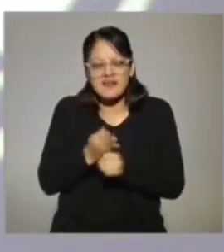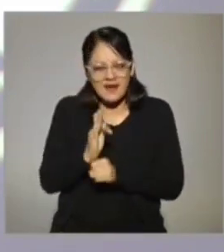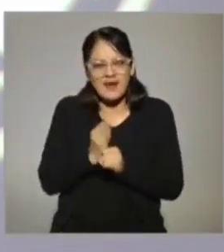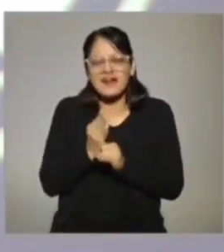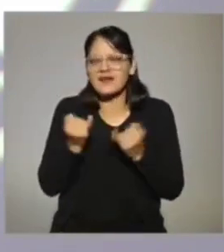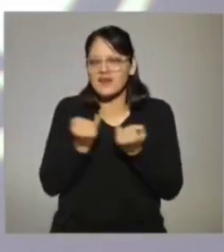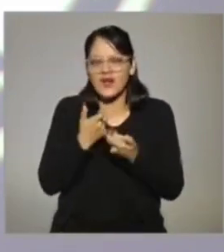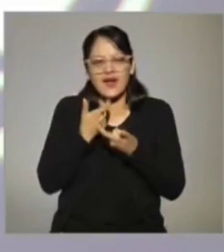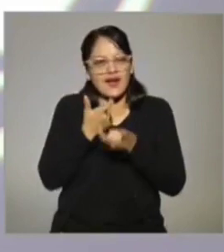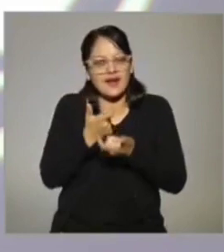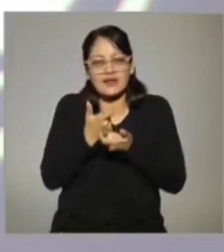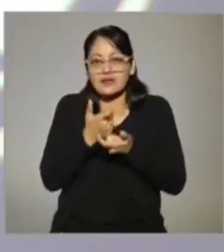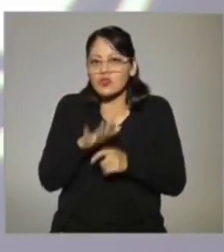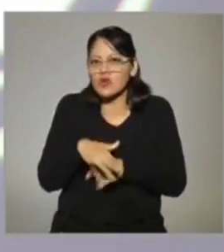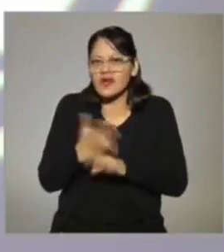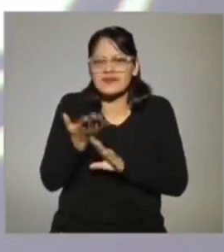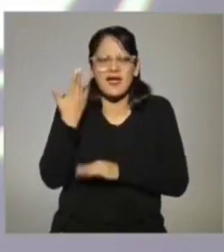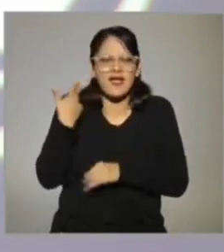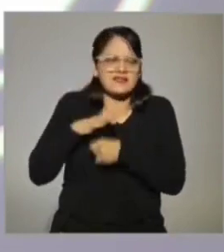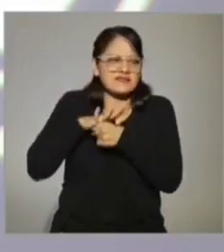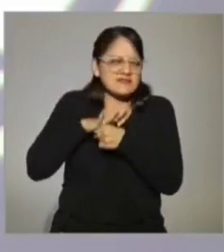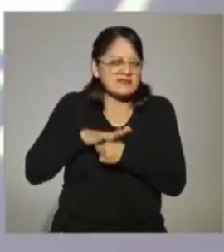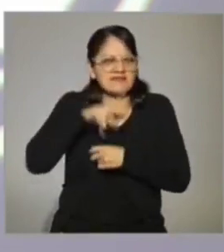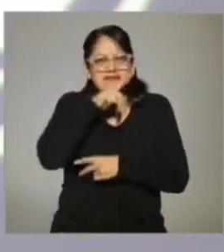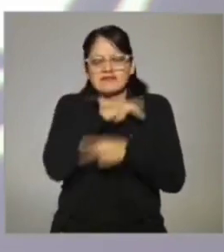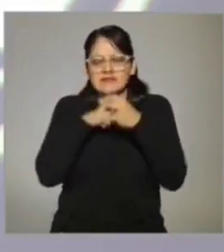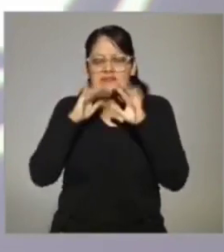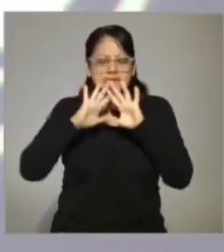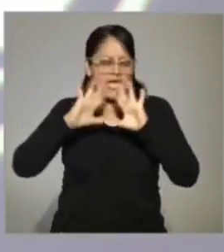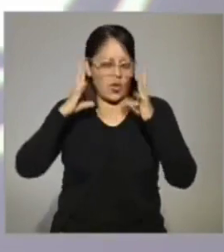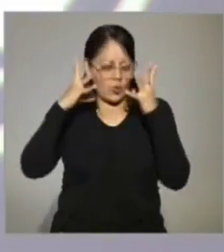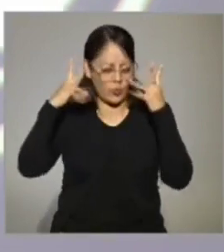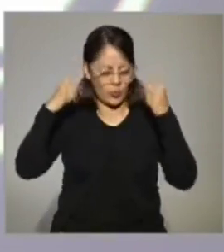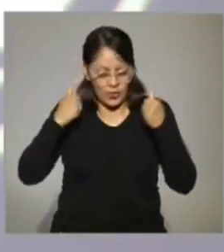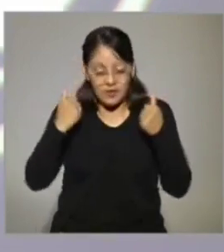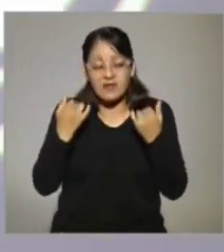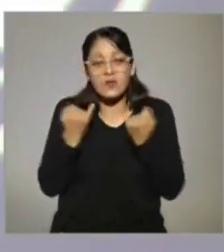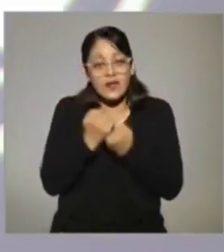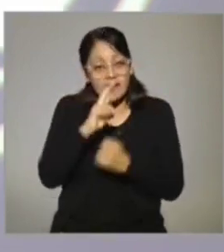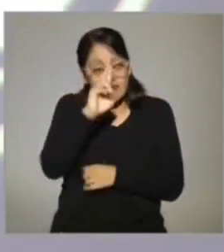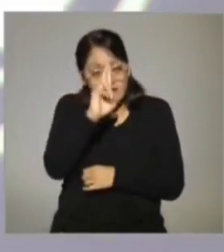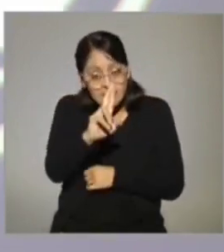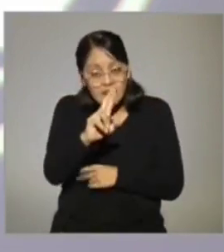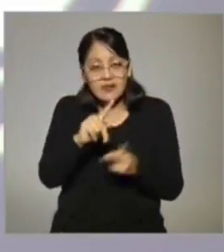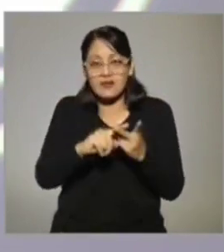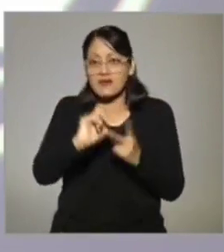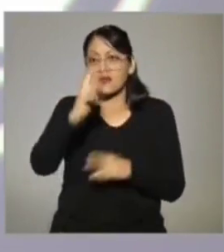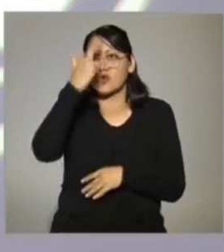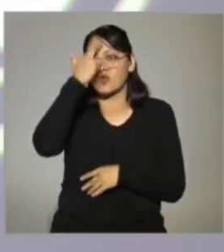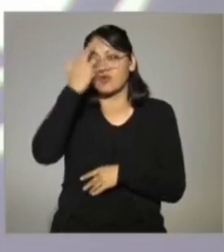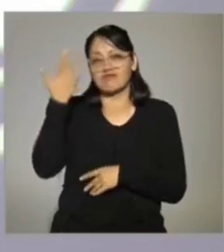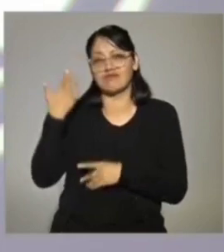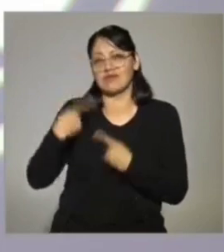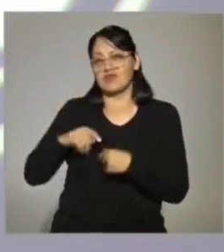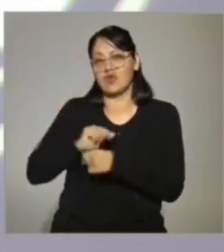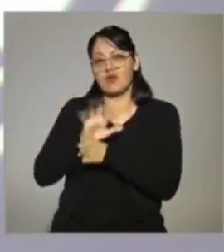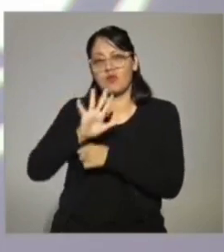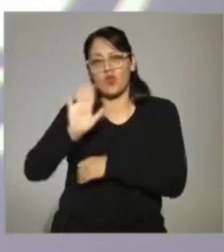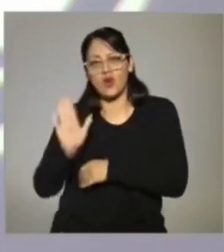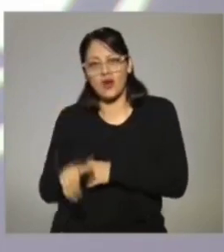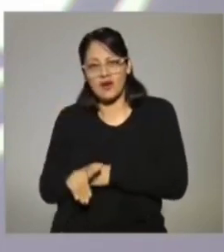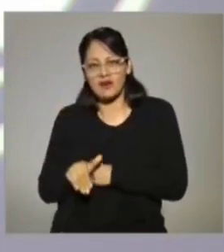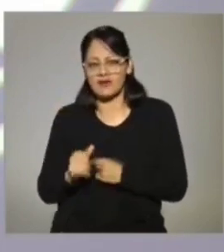de sacar, de liberar todas esas tensiones porque, bueno, con todo el respeto y con todo el recuerdo a quienes ya no están, quienes estamos,